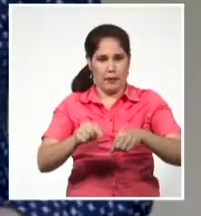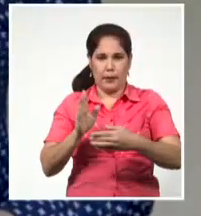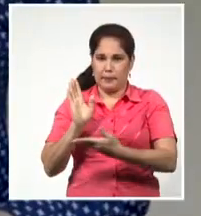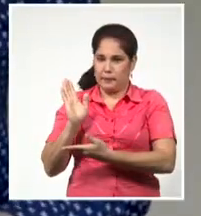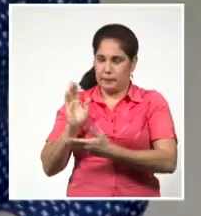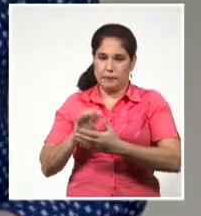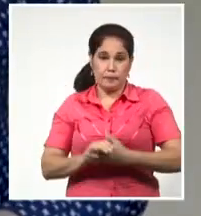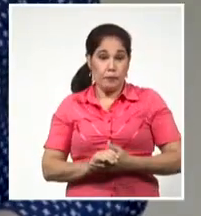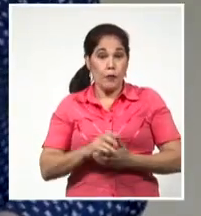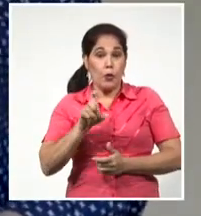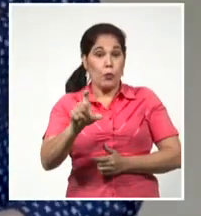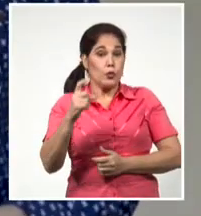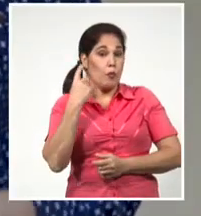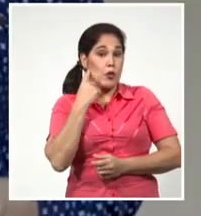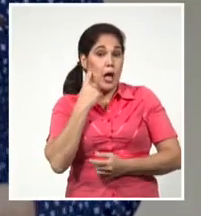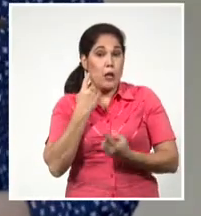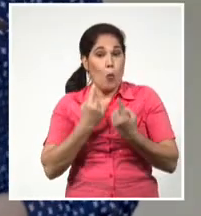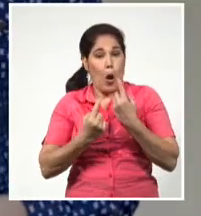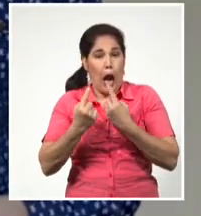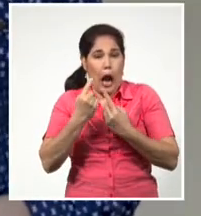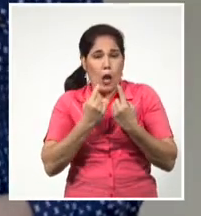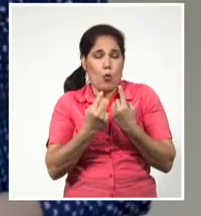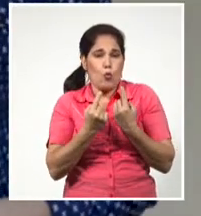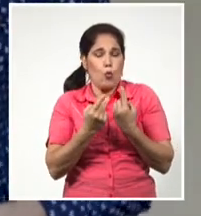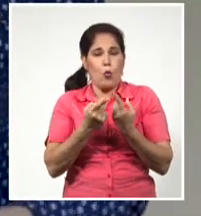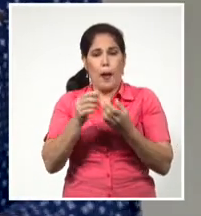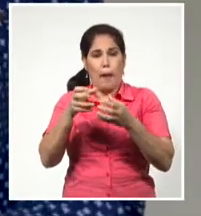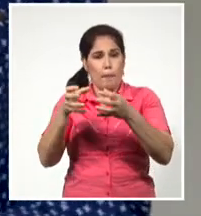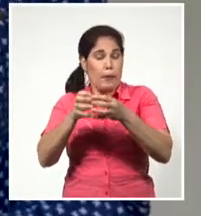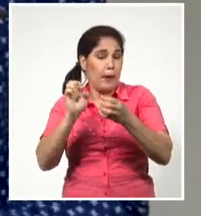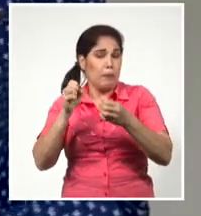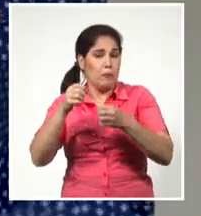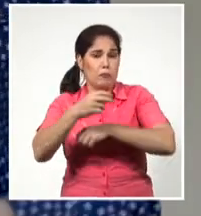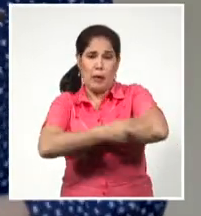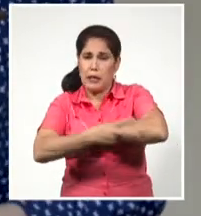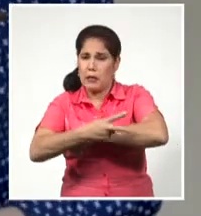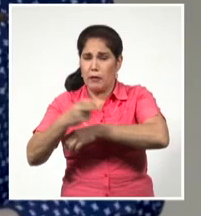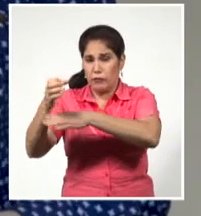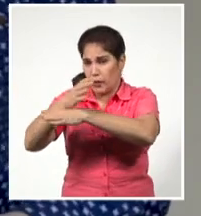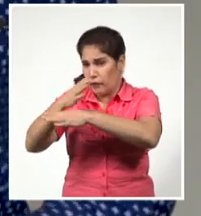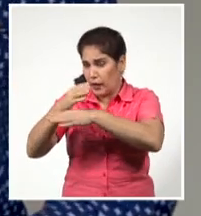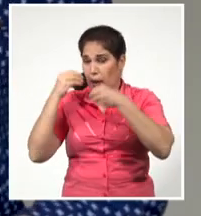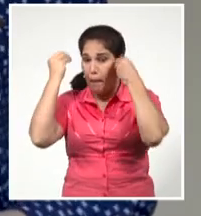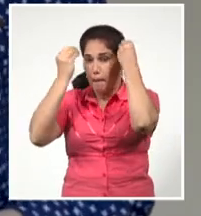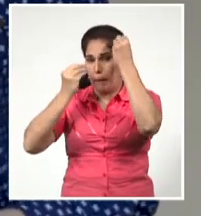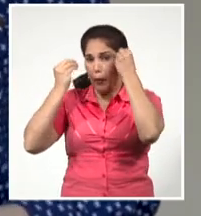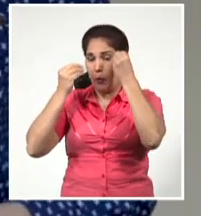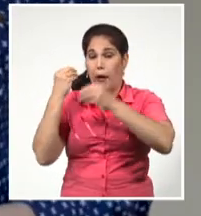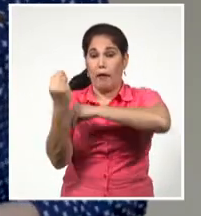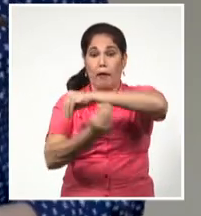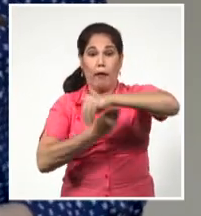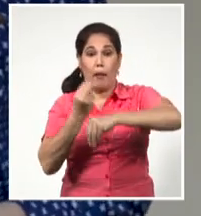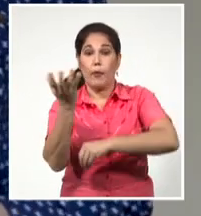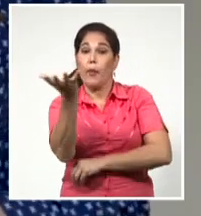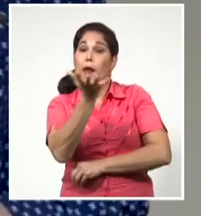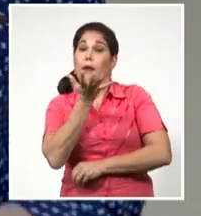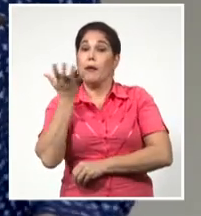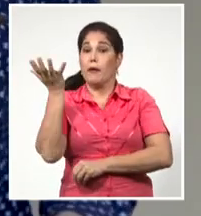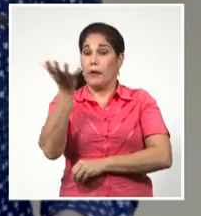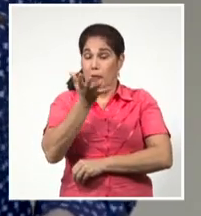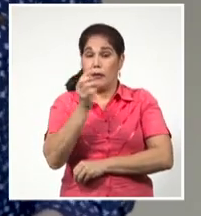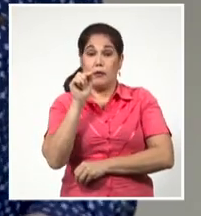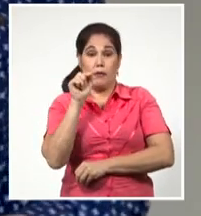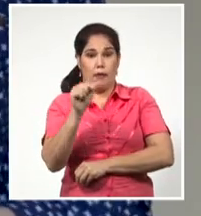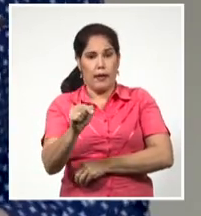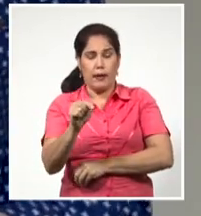En los últimos años, algunas posturas negacionistas sobre un fenómeno tan preocupante como el cambio climático han dejado